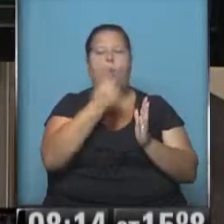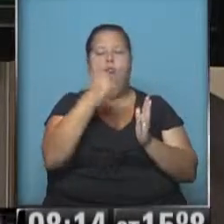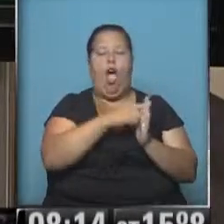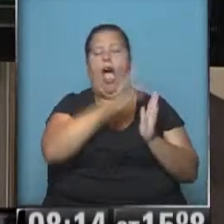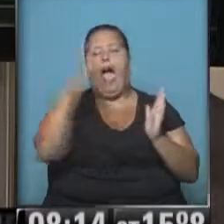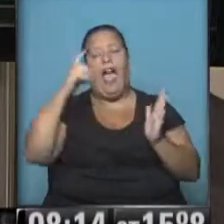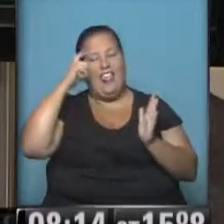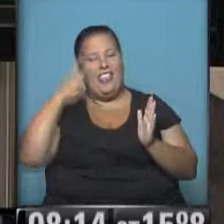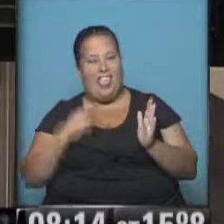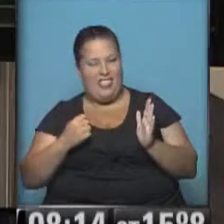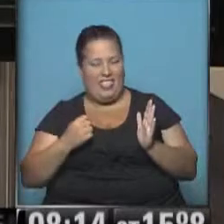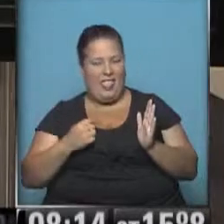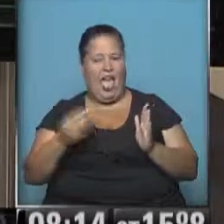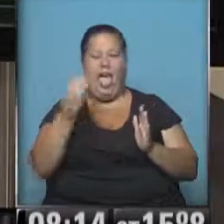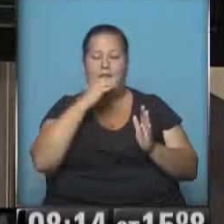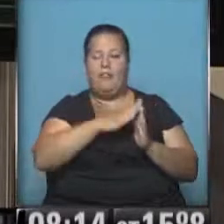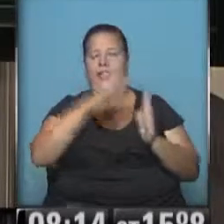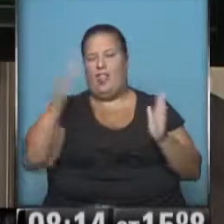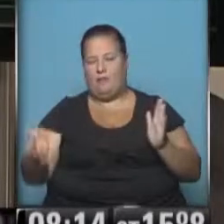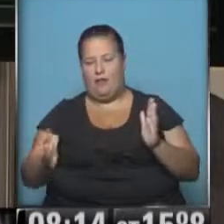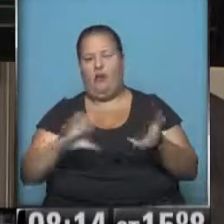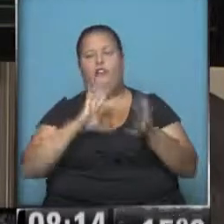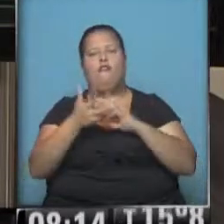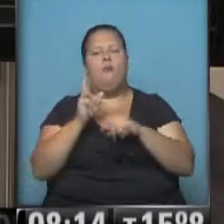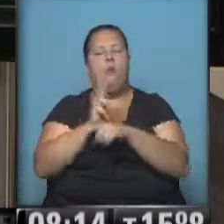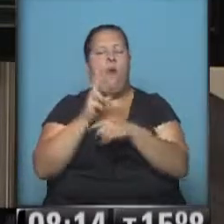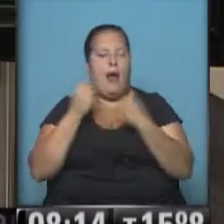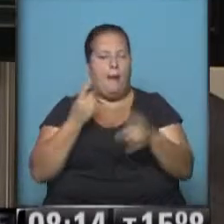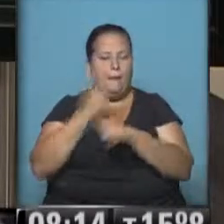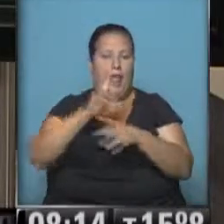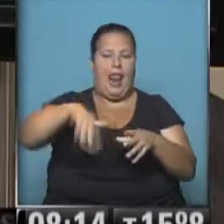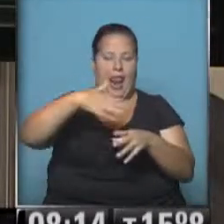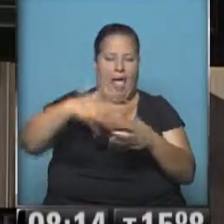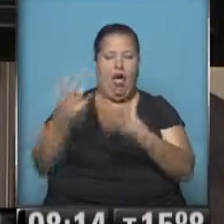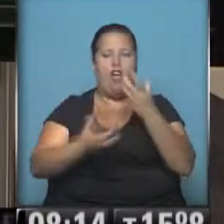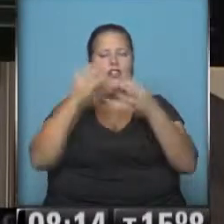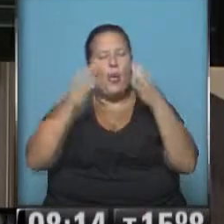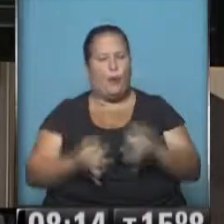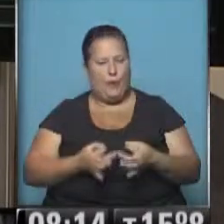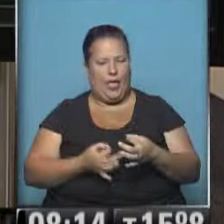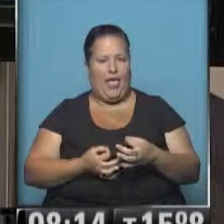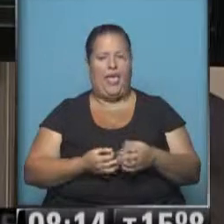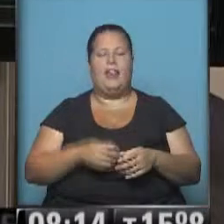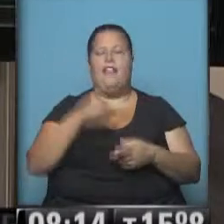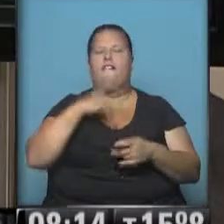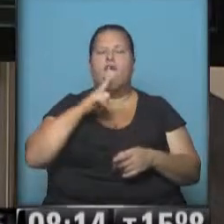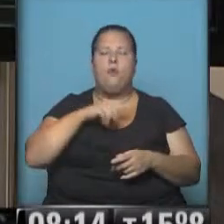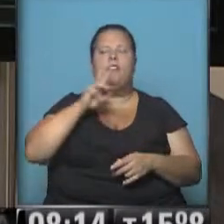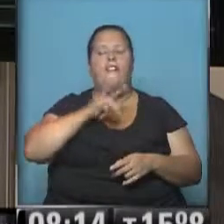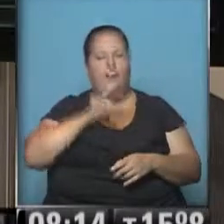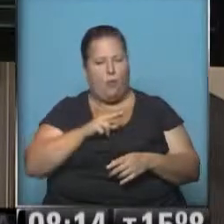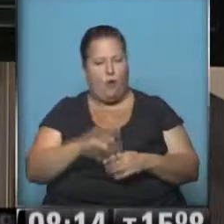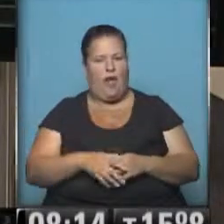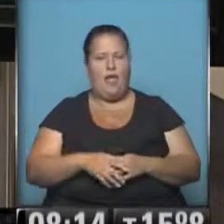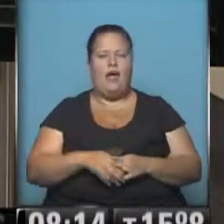hasta diez días después de consumido. La forma de prevención, primero lavar y cocinar adecuadamente lo que van a ser las frutas y verduras.